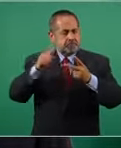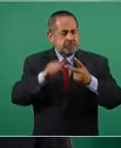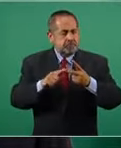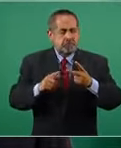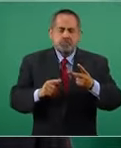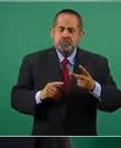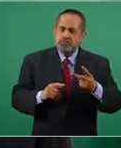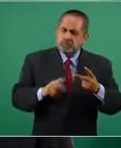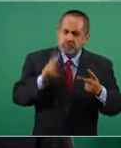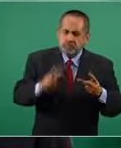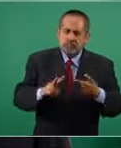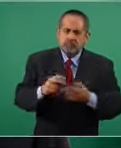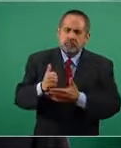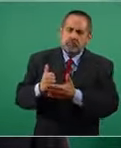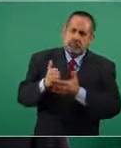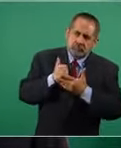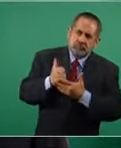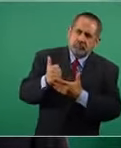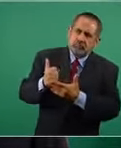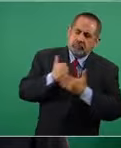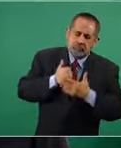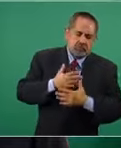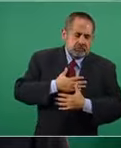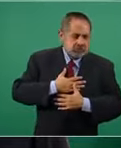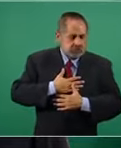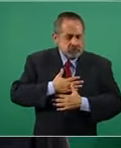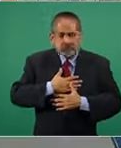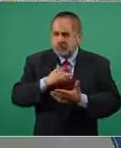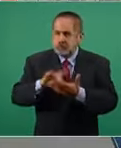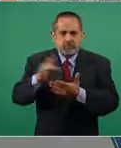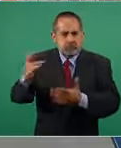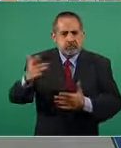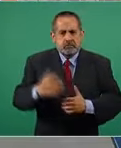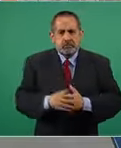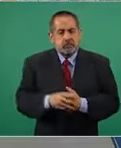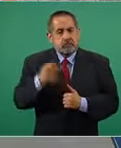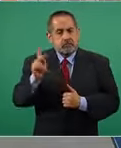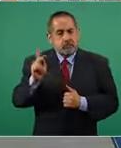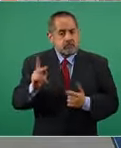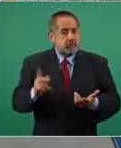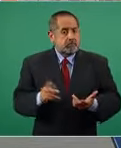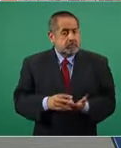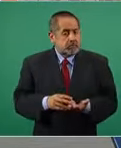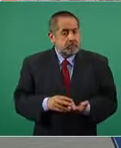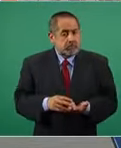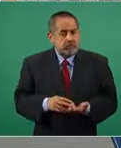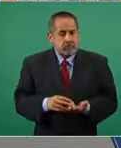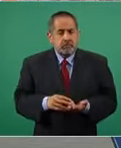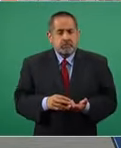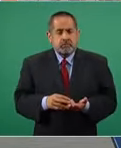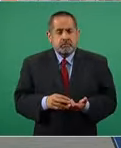nos están ayudando pero sería